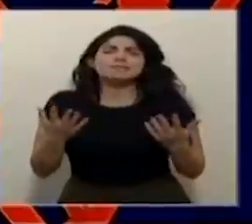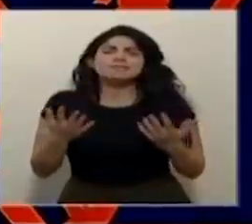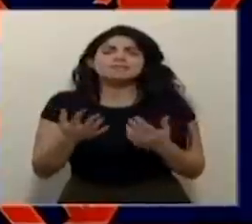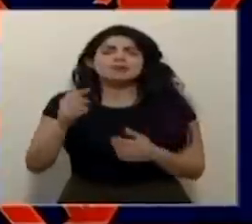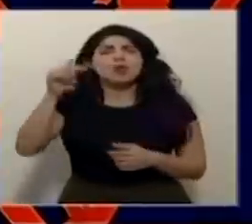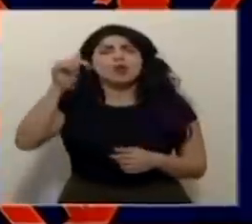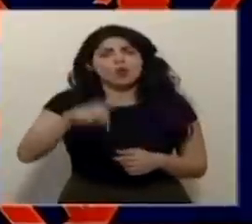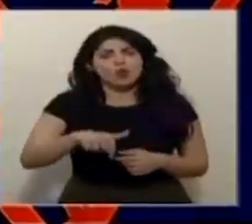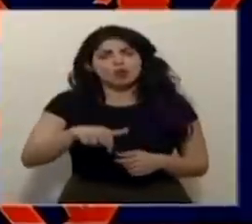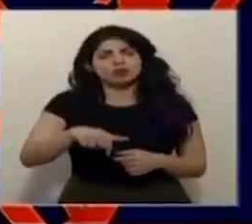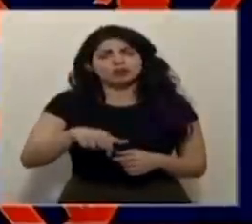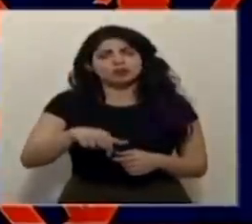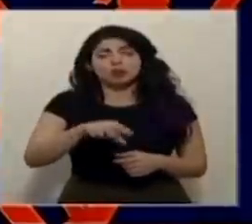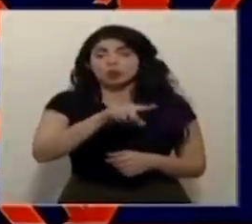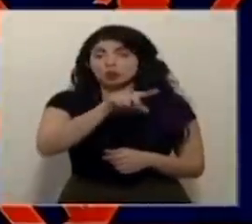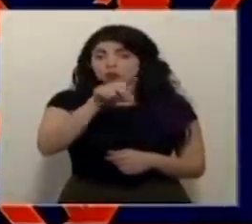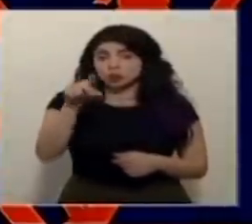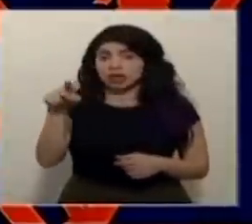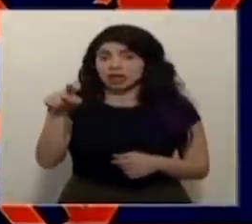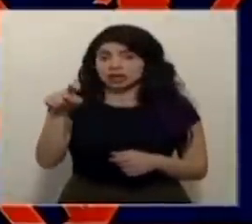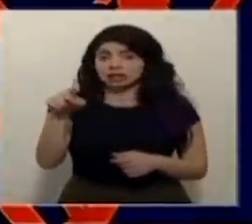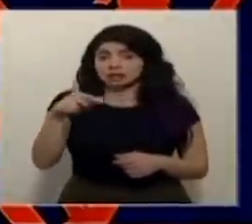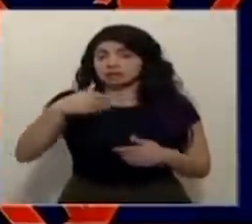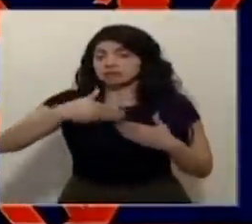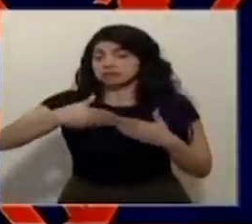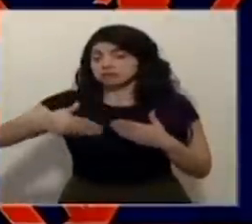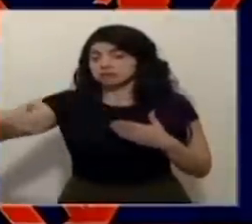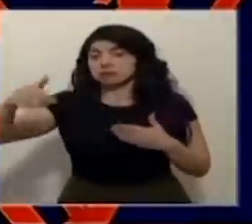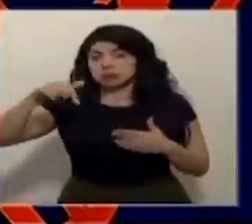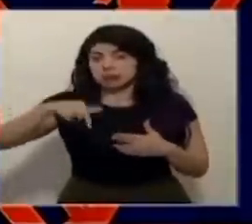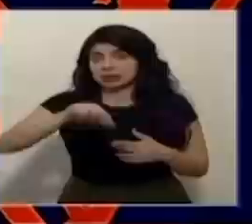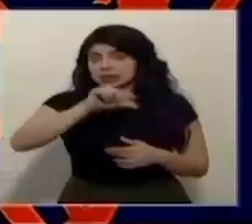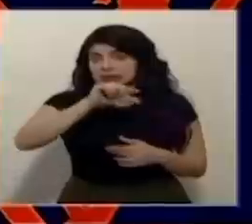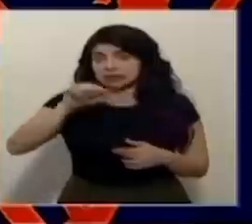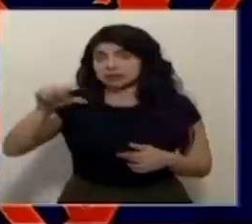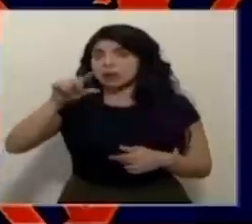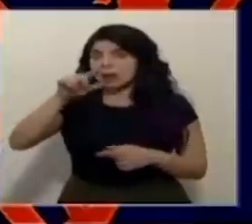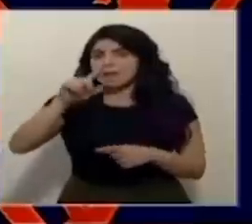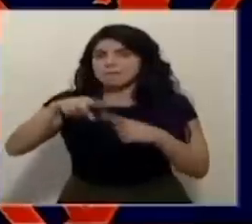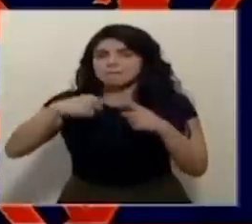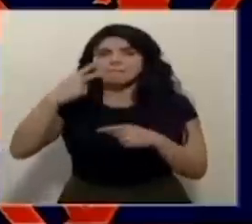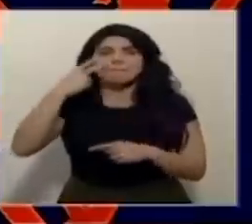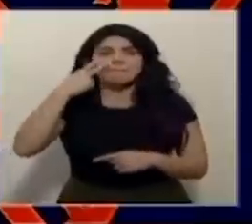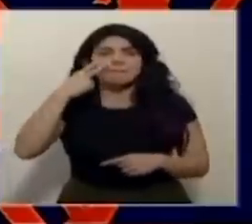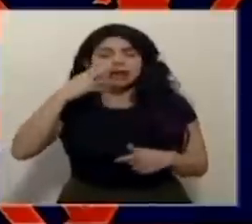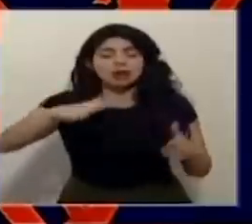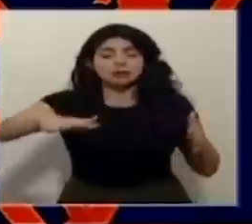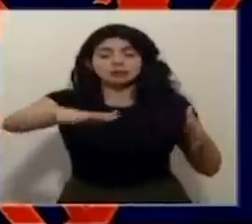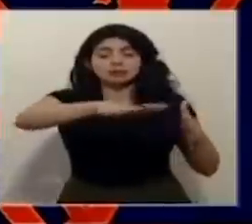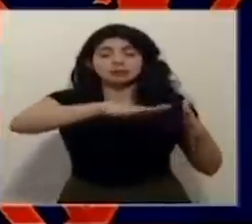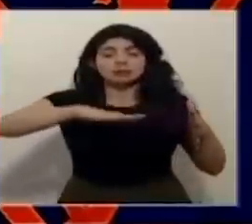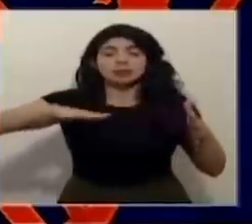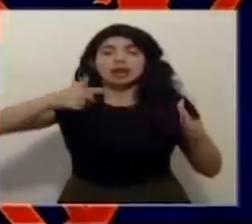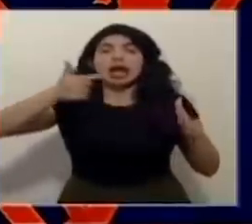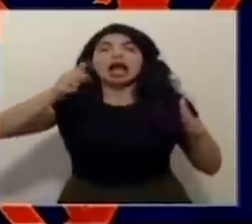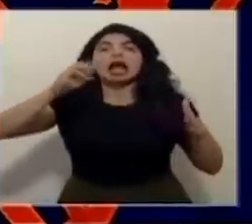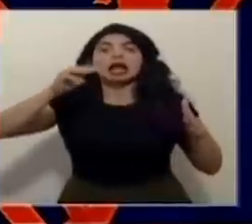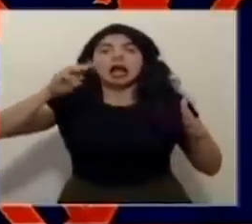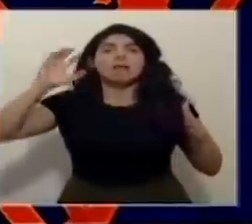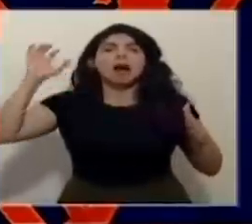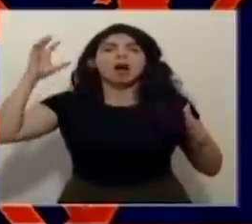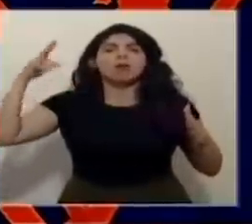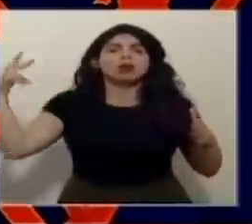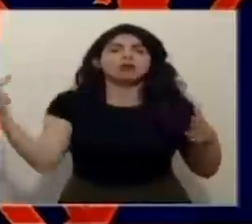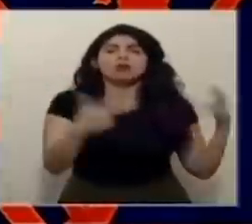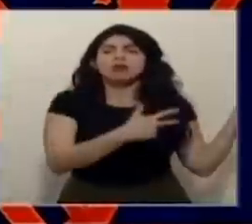hoy ustedes y en el transcurso de esta semana van a poder ver que aquí en el gran área metropolitana van a andar ambulancias de un